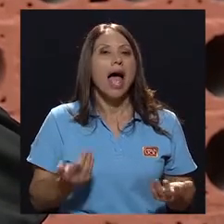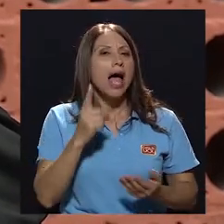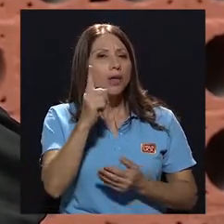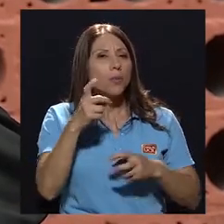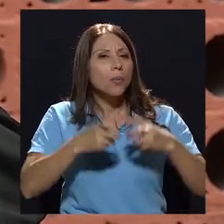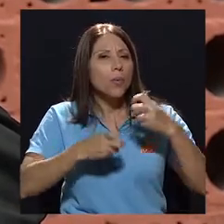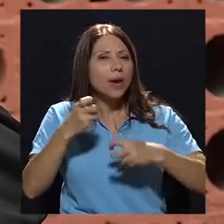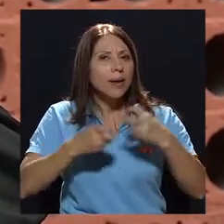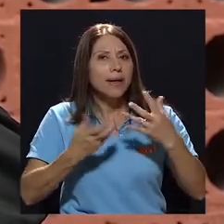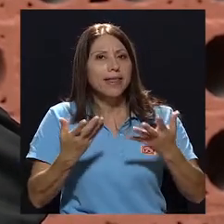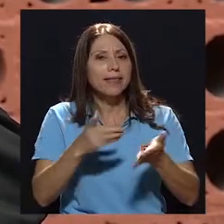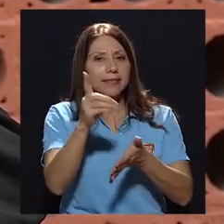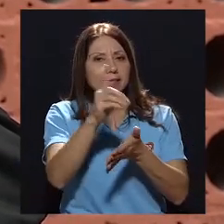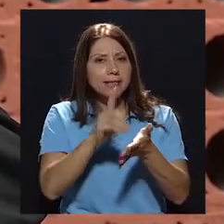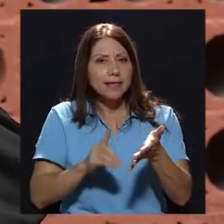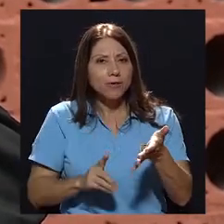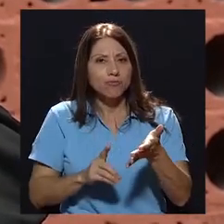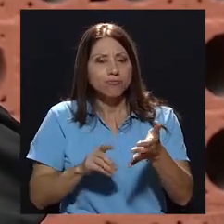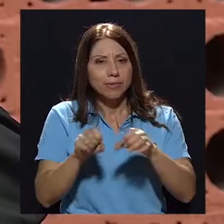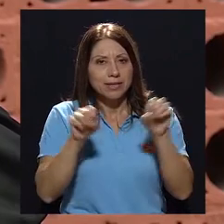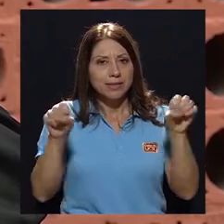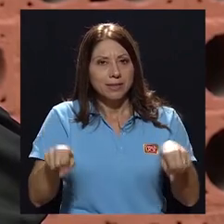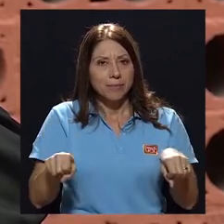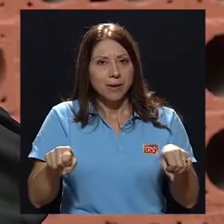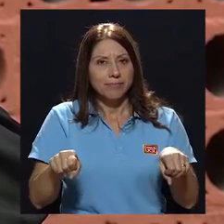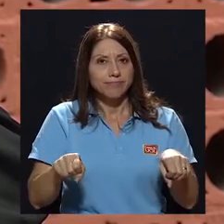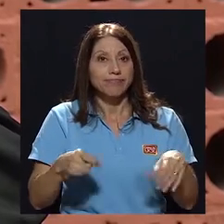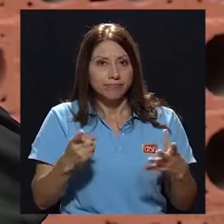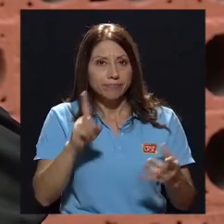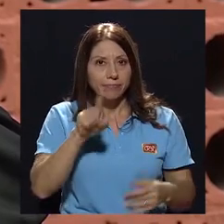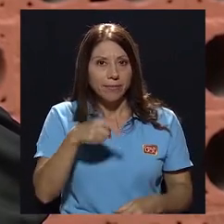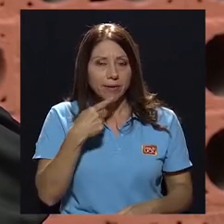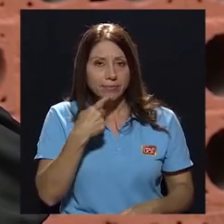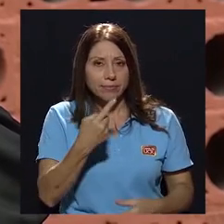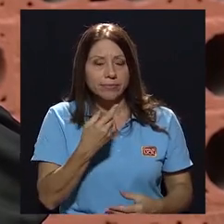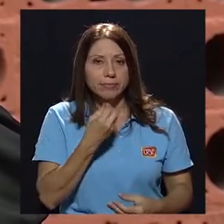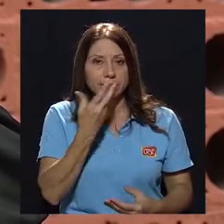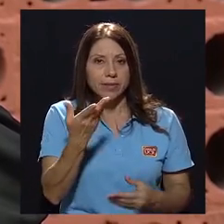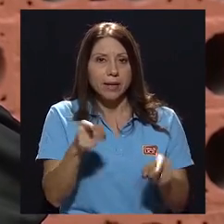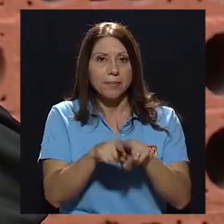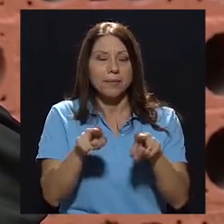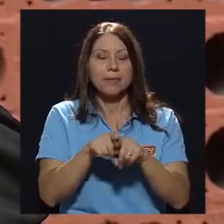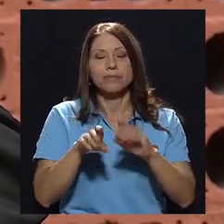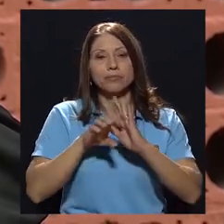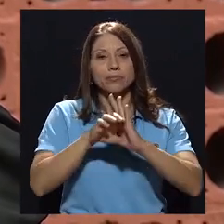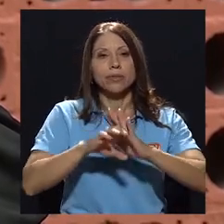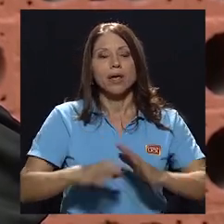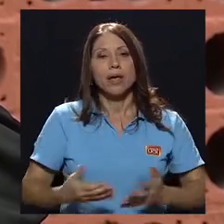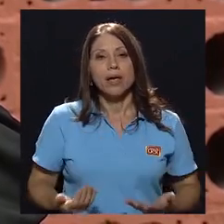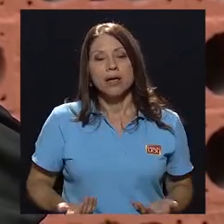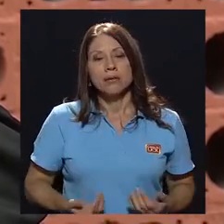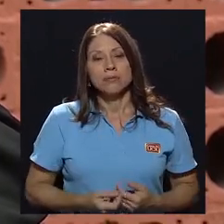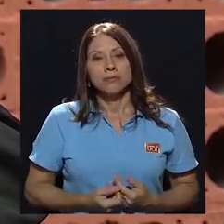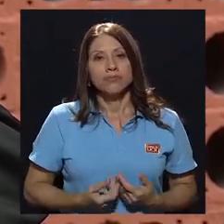Hay un problema de diseño, digamos, que tiene el sistema, y eso lo tendríamos que decir también. Que por decir algo,